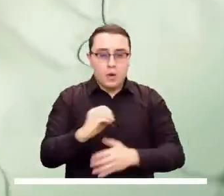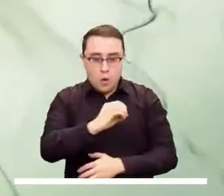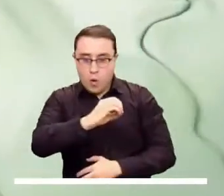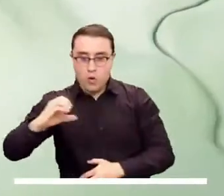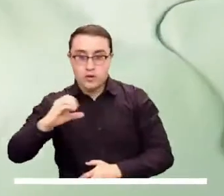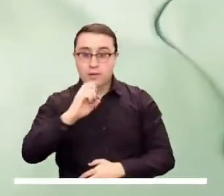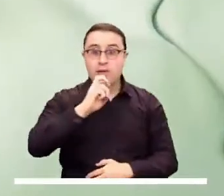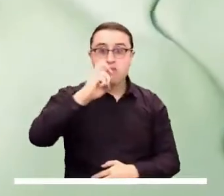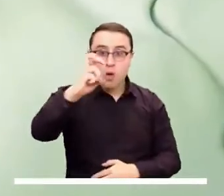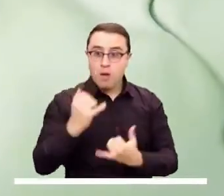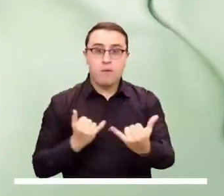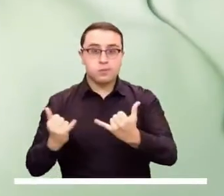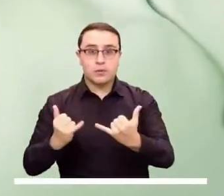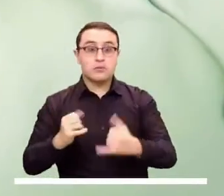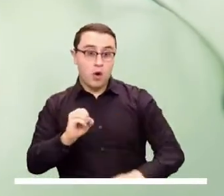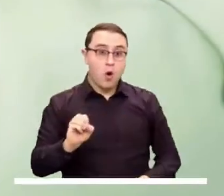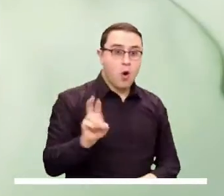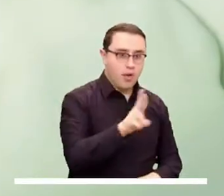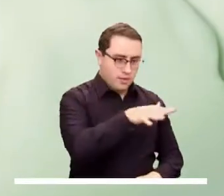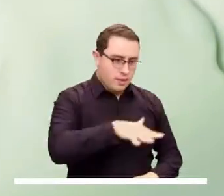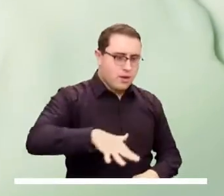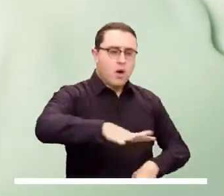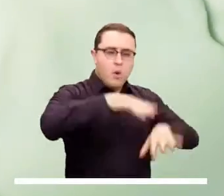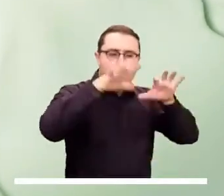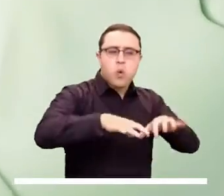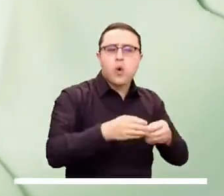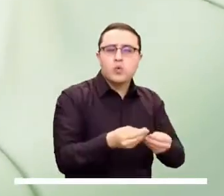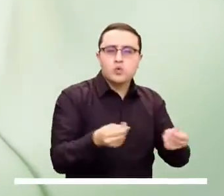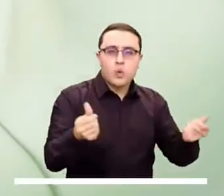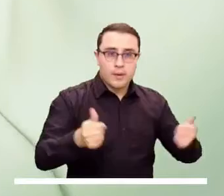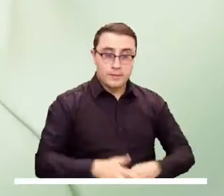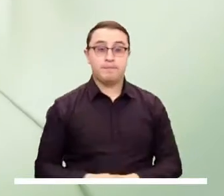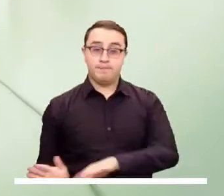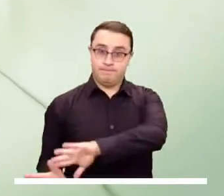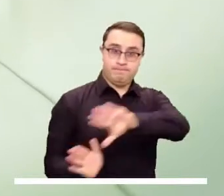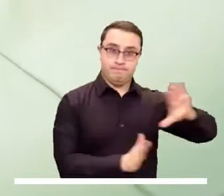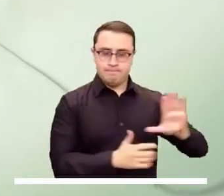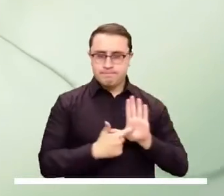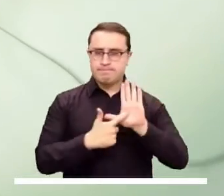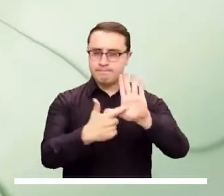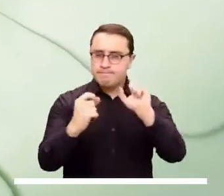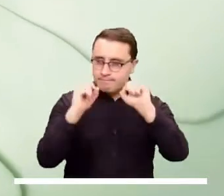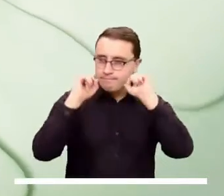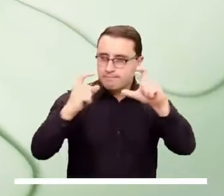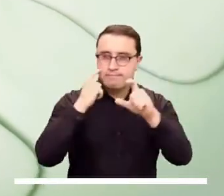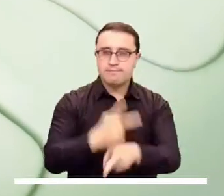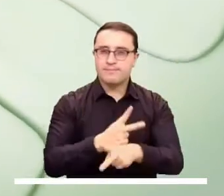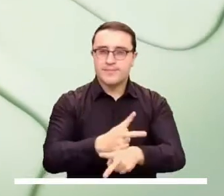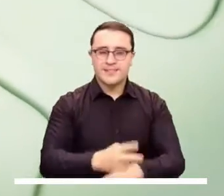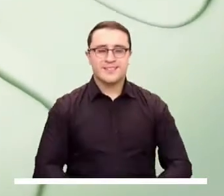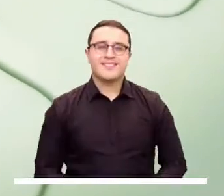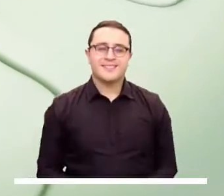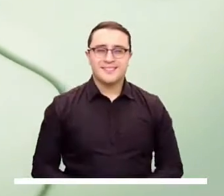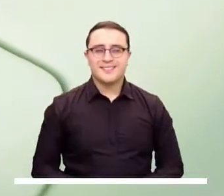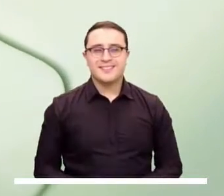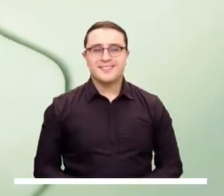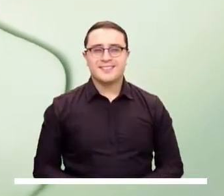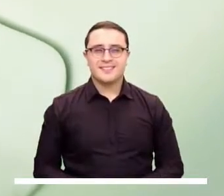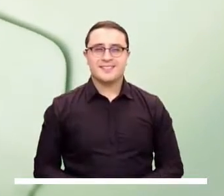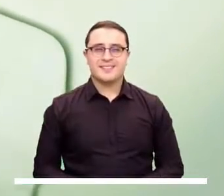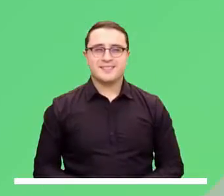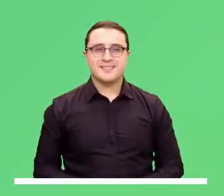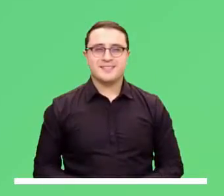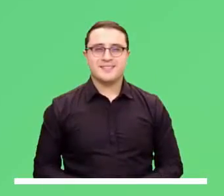En la capital del país se espera una tarde encapotada, por lo que no se descartan lluvias fuertes en el occidente y en el norte. En el oriente se esperan